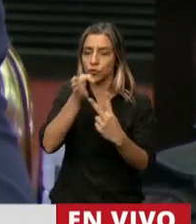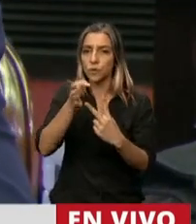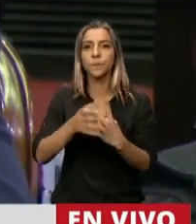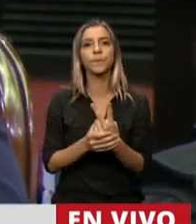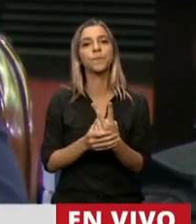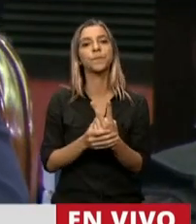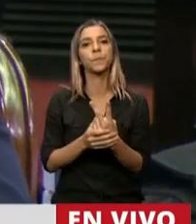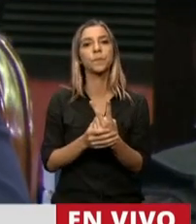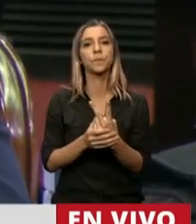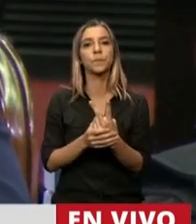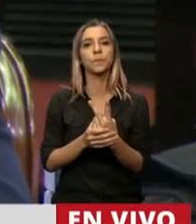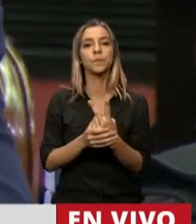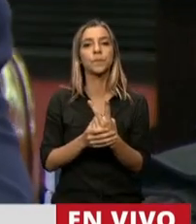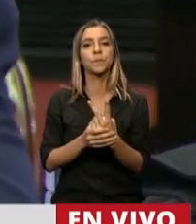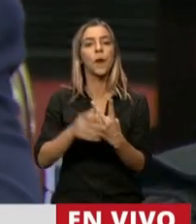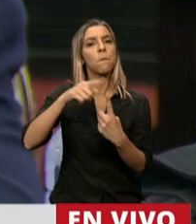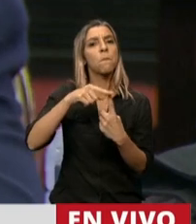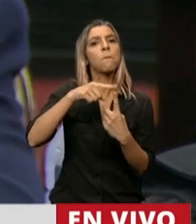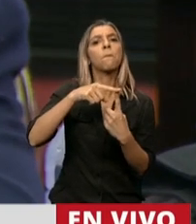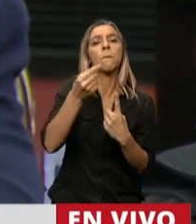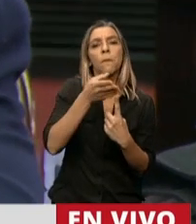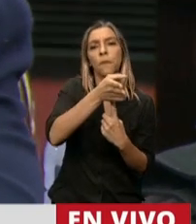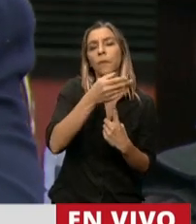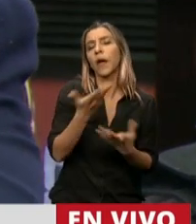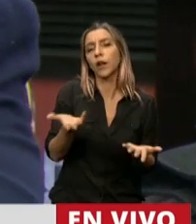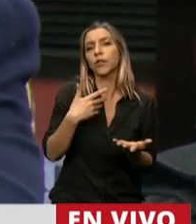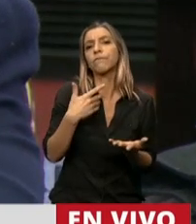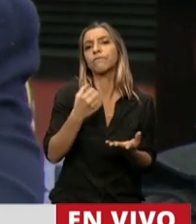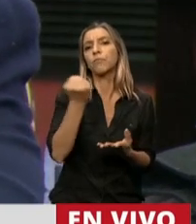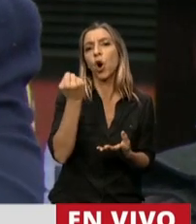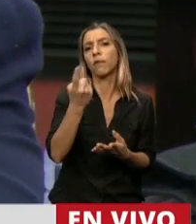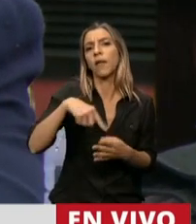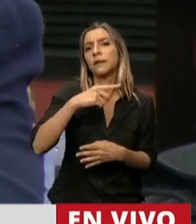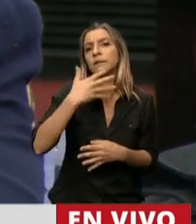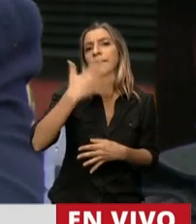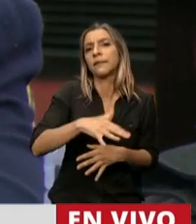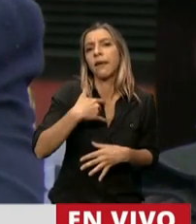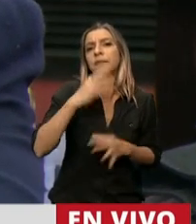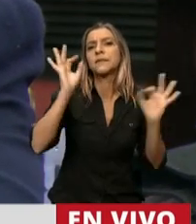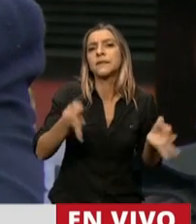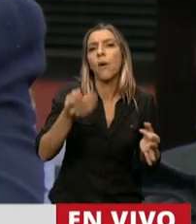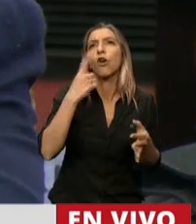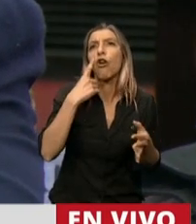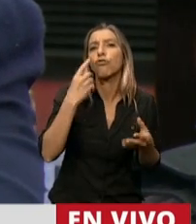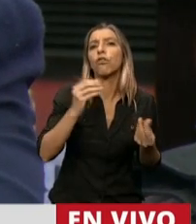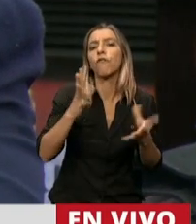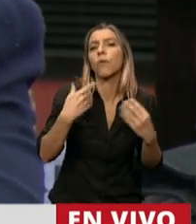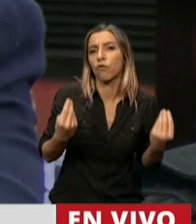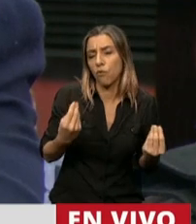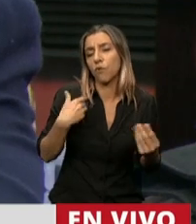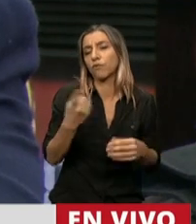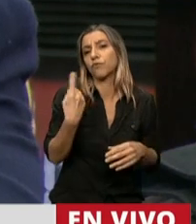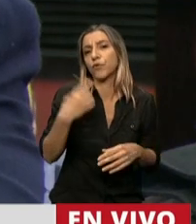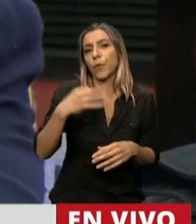El primero, porque nadie gobierna lo que no conoce, entender que este sector funciona como una